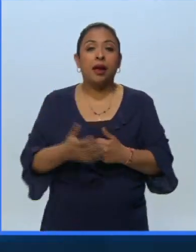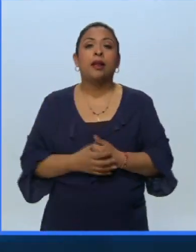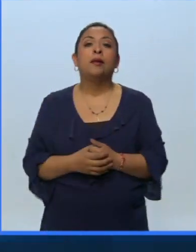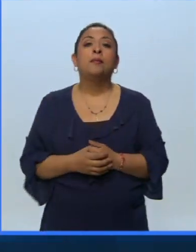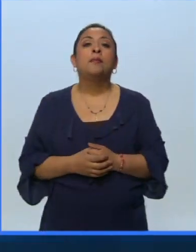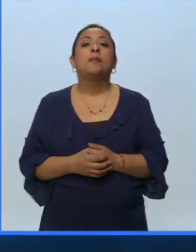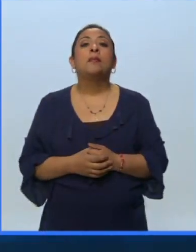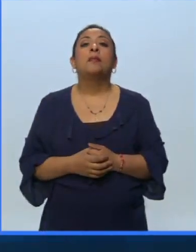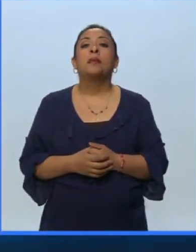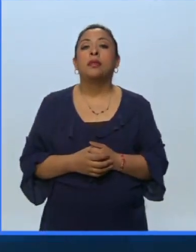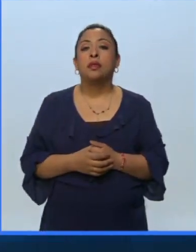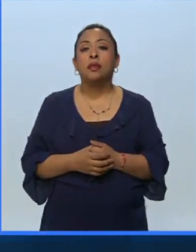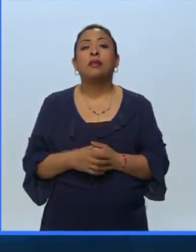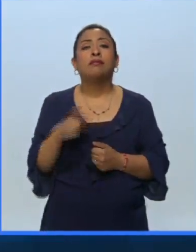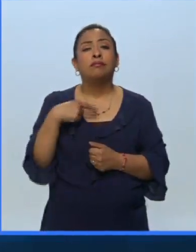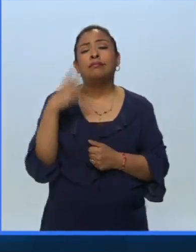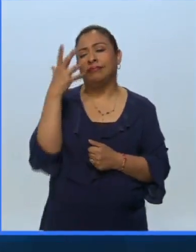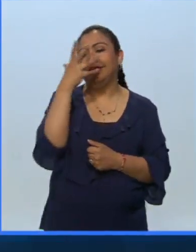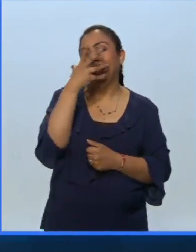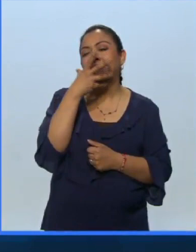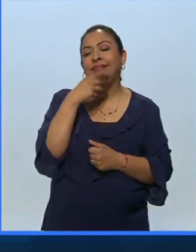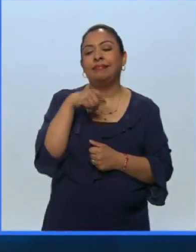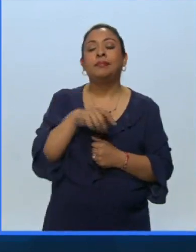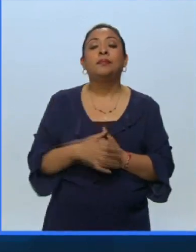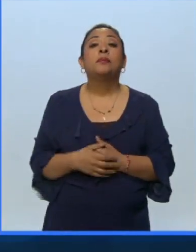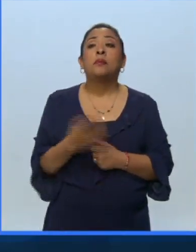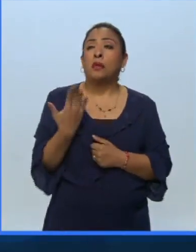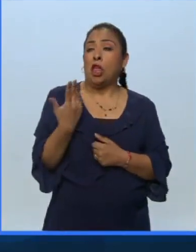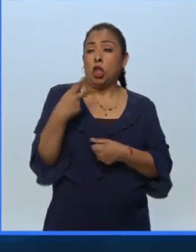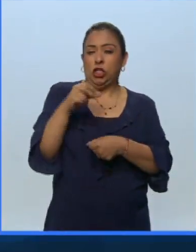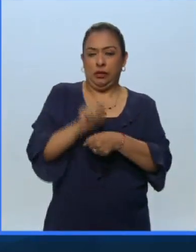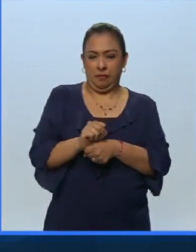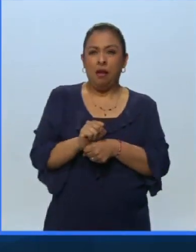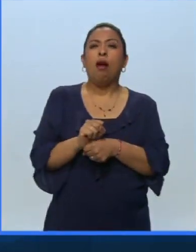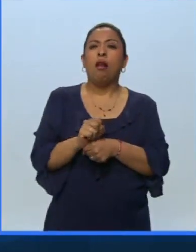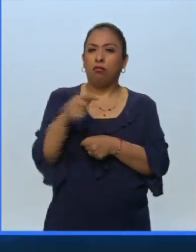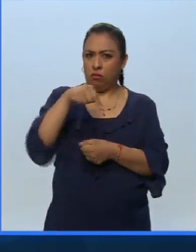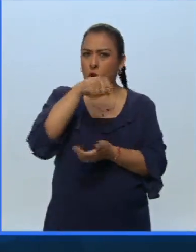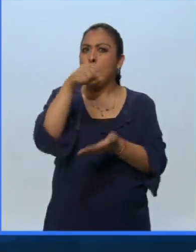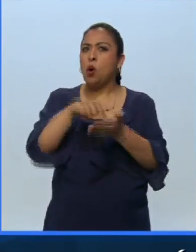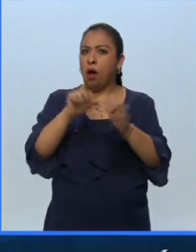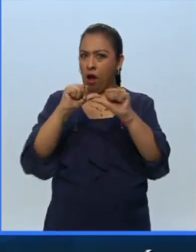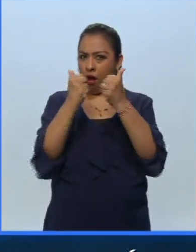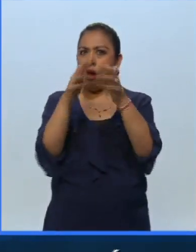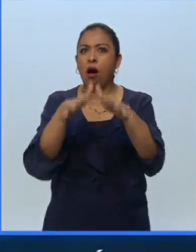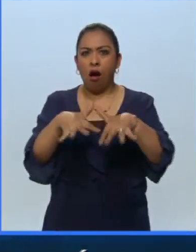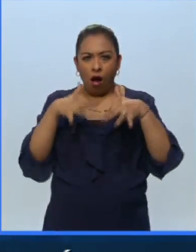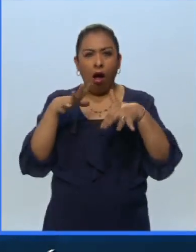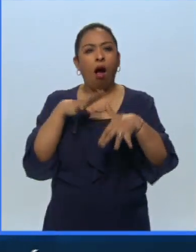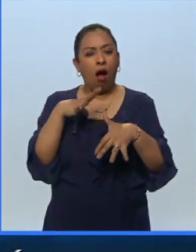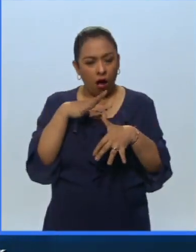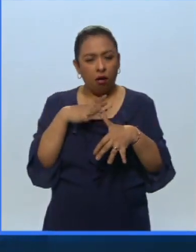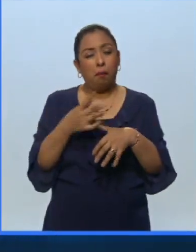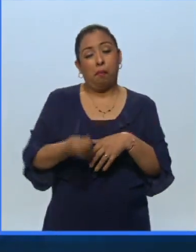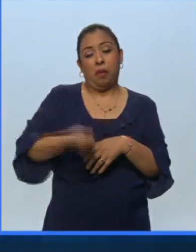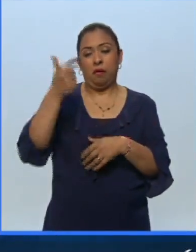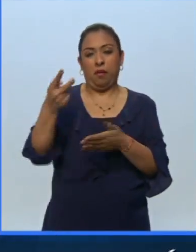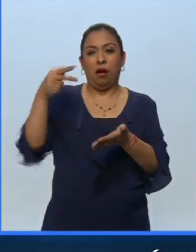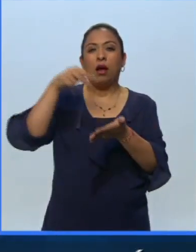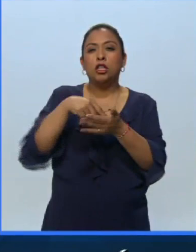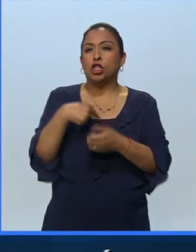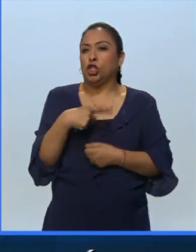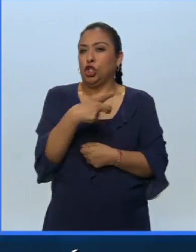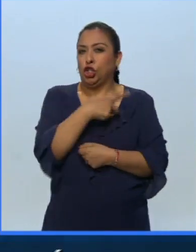Y hace, lo fue lindo. Hace dos semanas estuvimos tocando aquí en el Auditorio Nacional. Fue la primera vez que nos presentábamos en